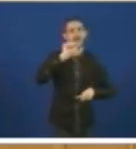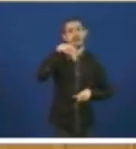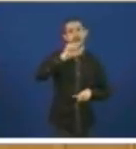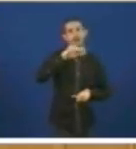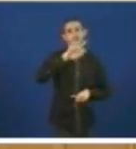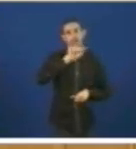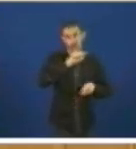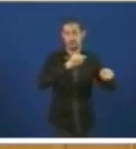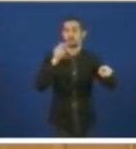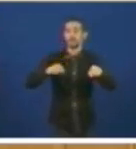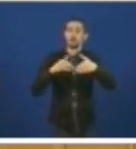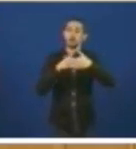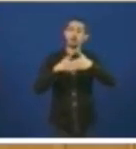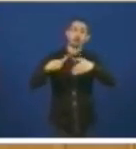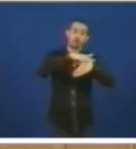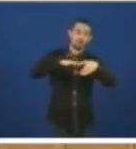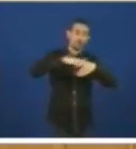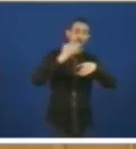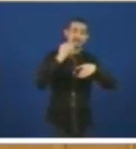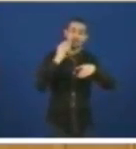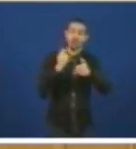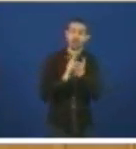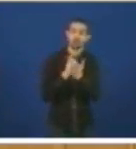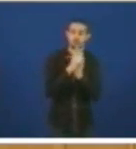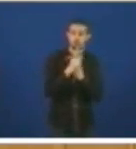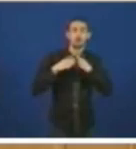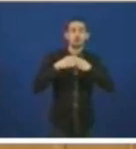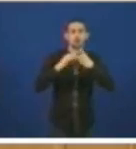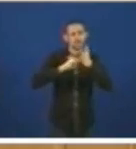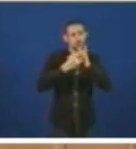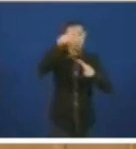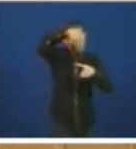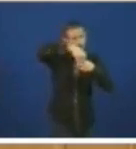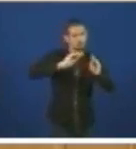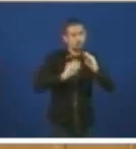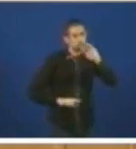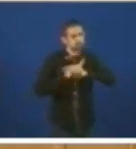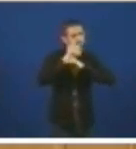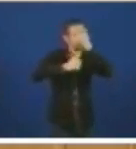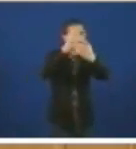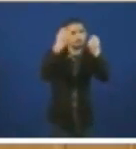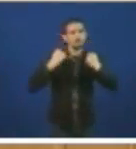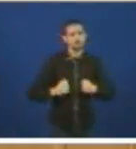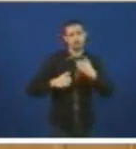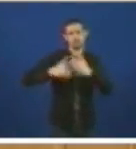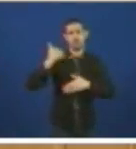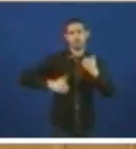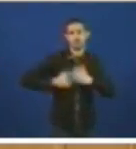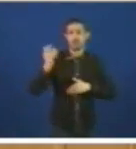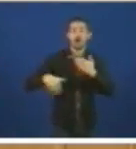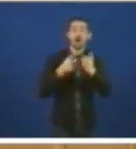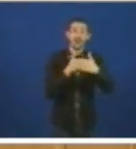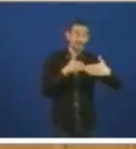que o Porto de Ferrol se atopa na ruta de buques de tecnoloxía avanzada e ademais somos conscientes que o dique flotante permitirá